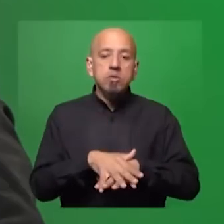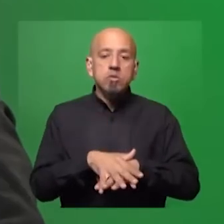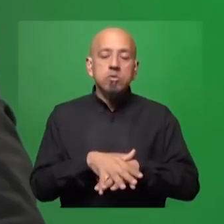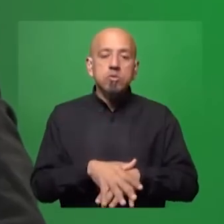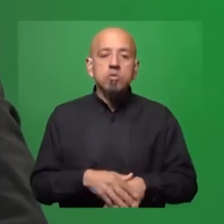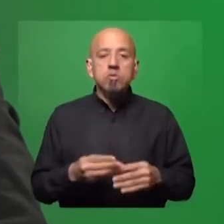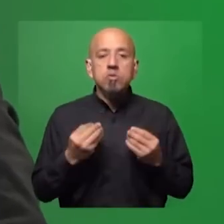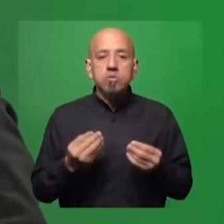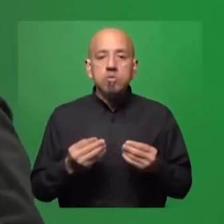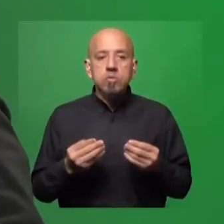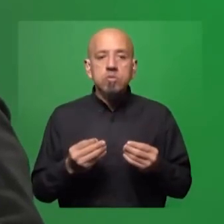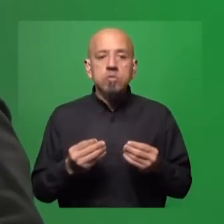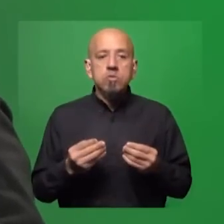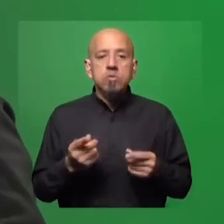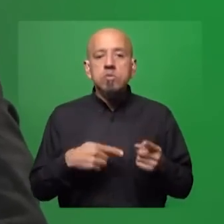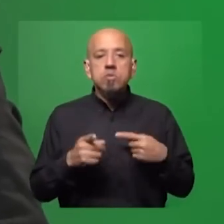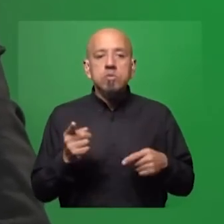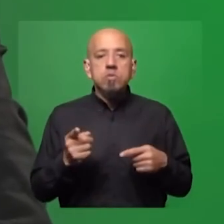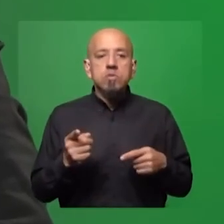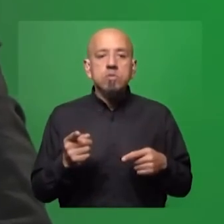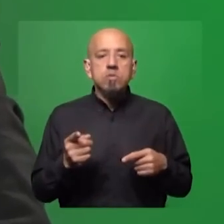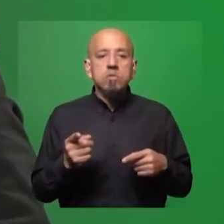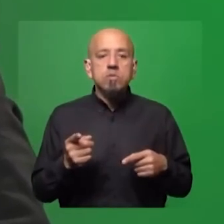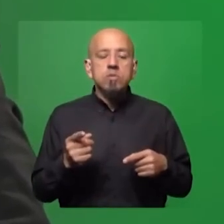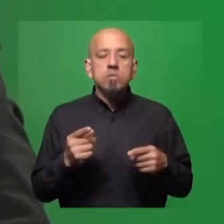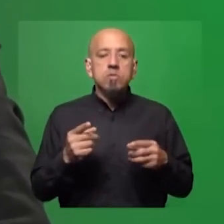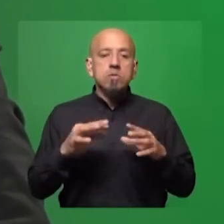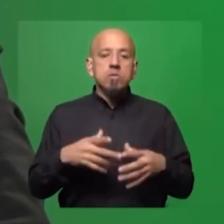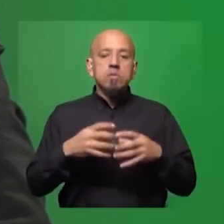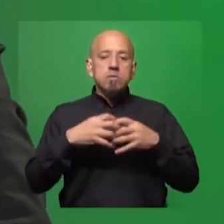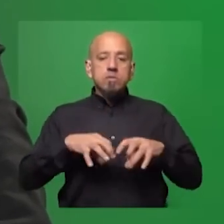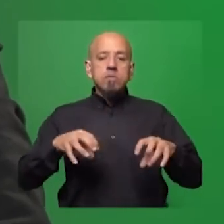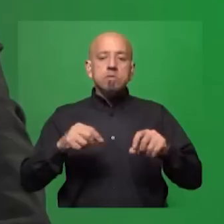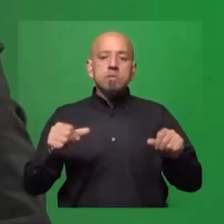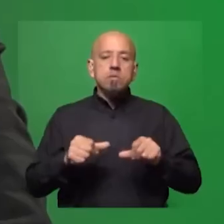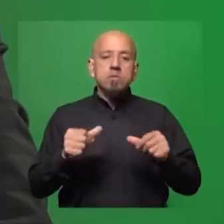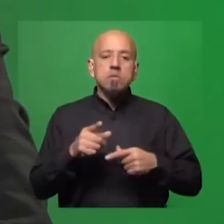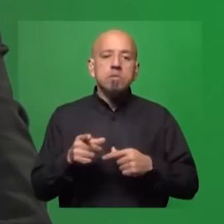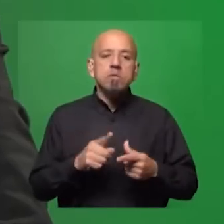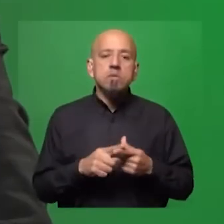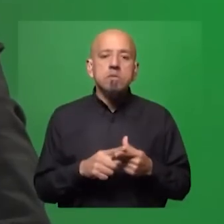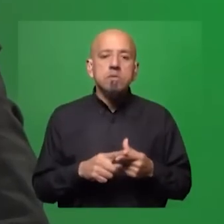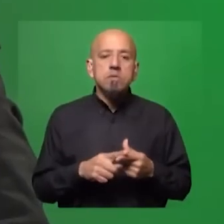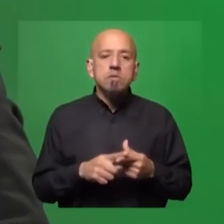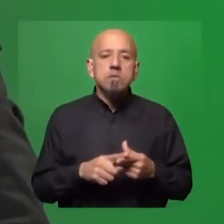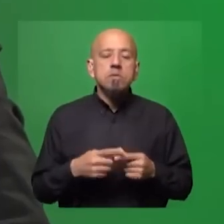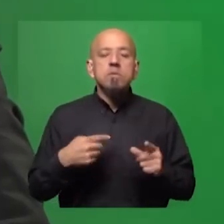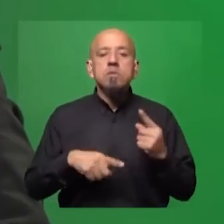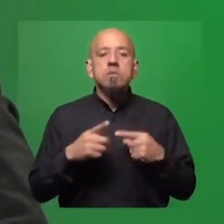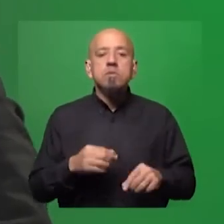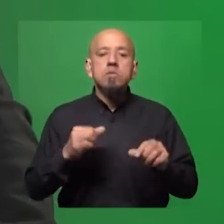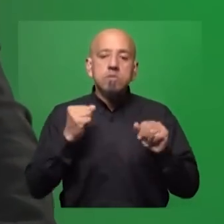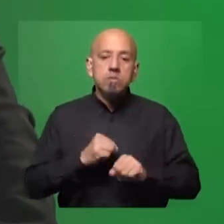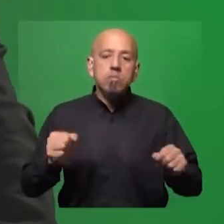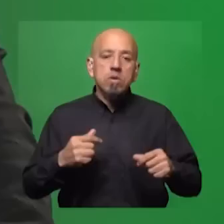cómo salir de esa división, de esa fragmentación y constituirse en sujetos que de alguna manera puedan